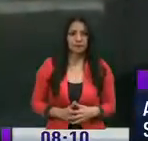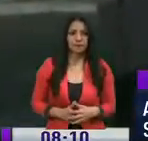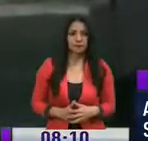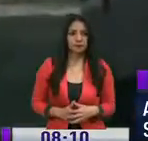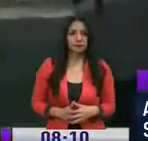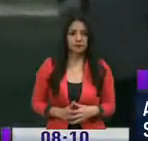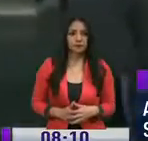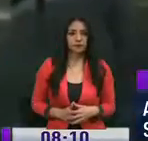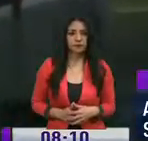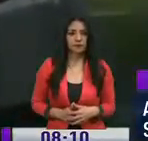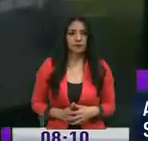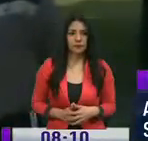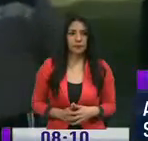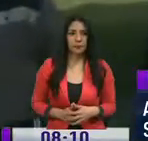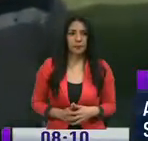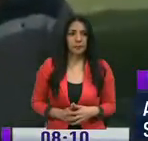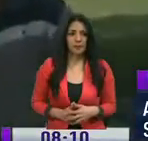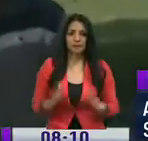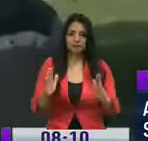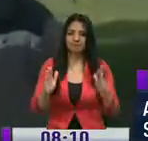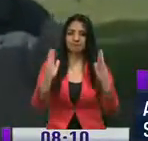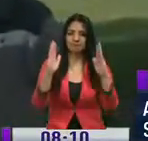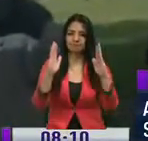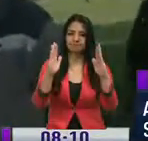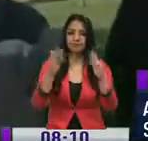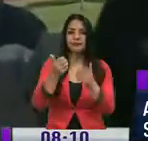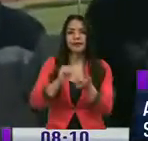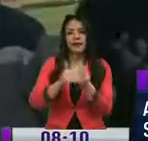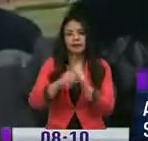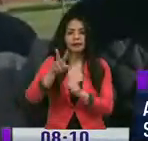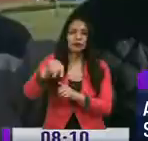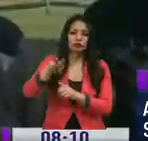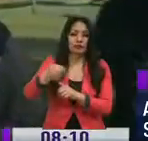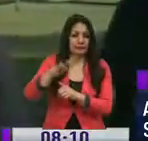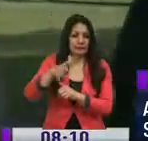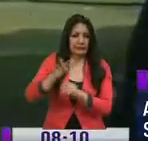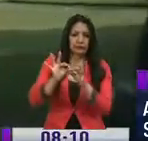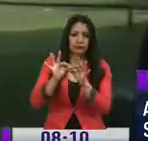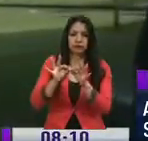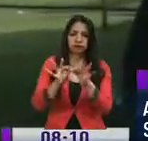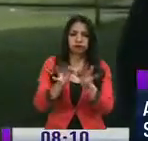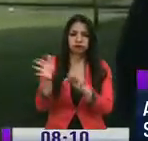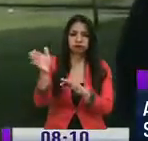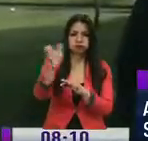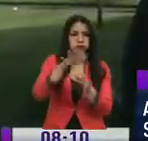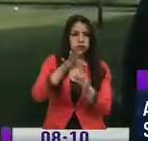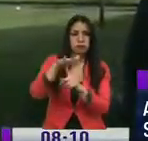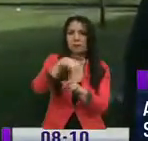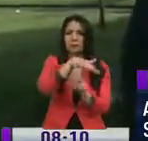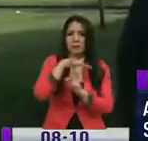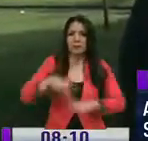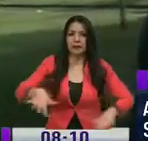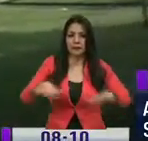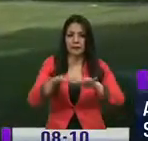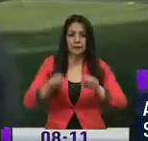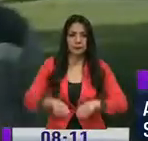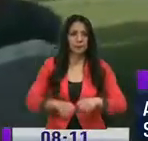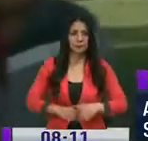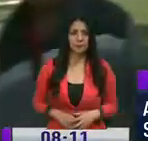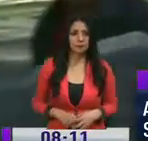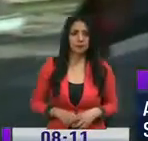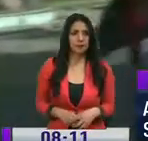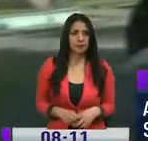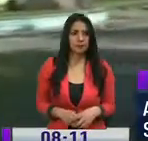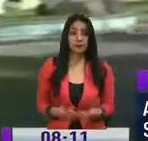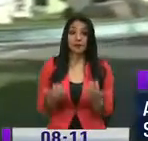nosotros estamos atendiendo aproximadamente cada dos meses y medio hacemos el recorrido de este lugar. Ahora que estamos